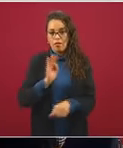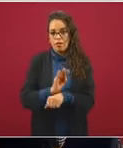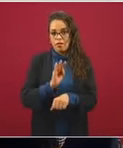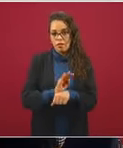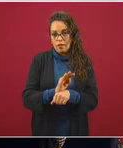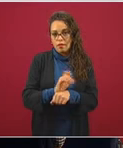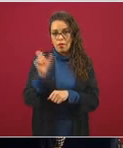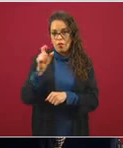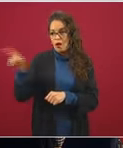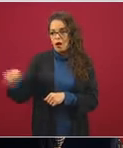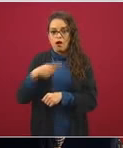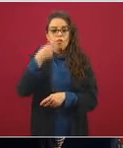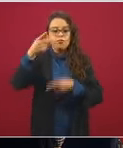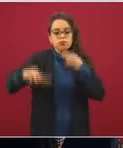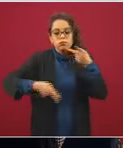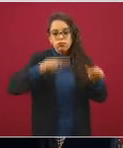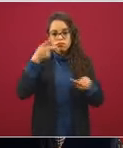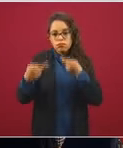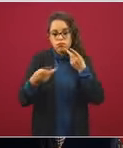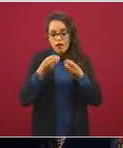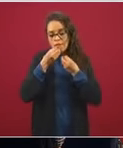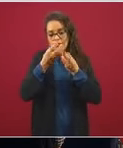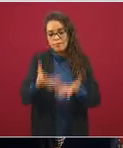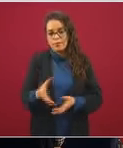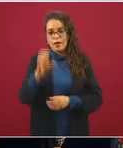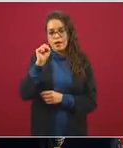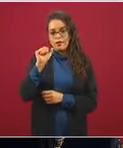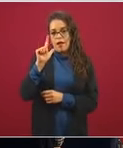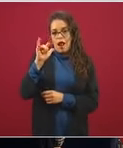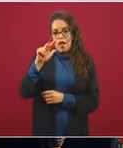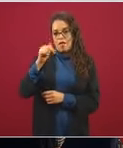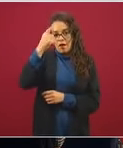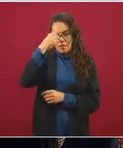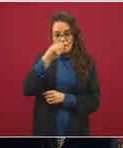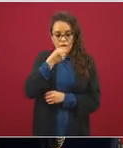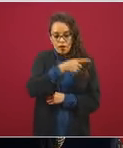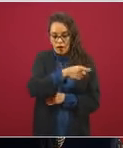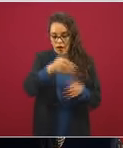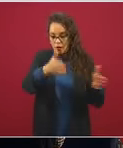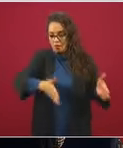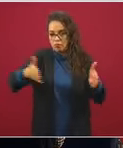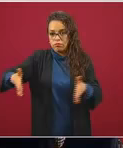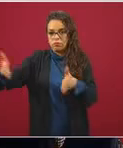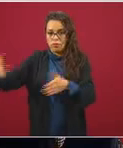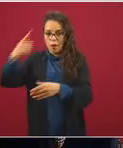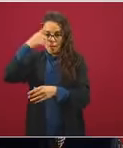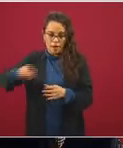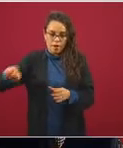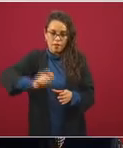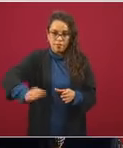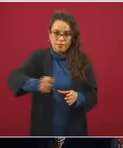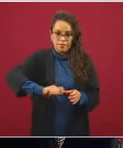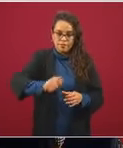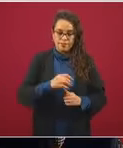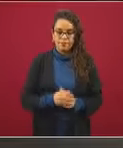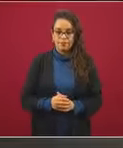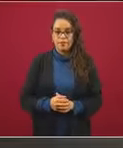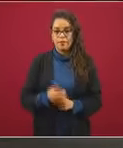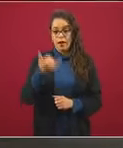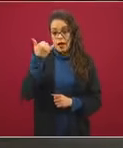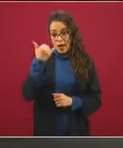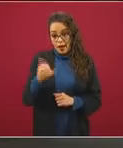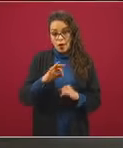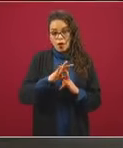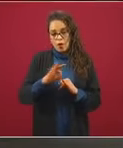hablar, de esta saliva a los alimentos que están ahí a punto de servirse. Y finalmente, la sana distancia entre los